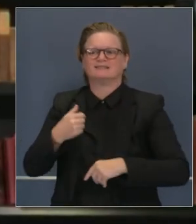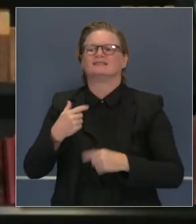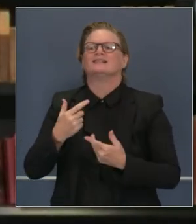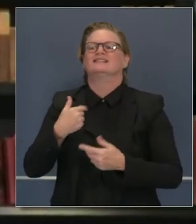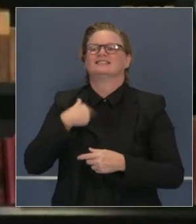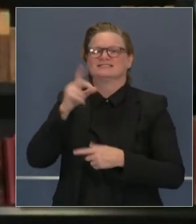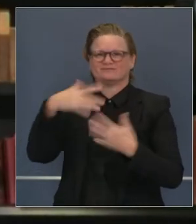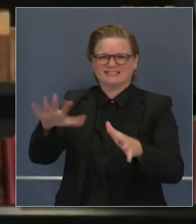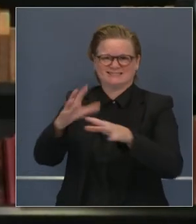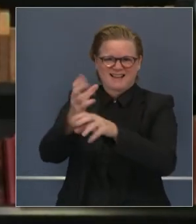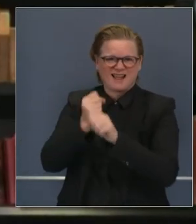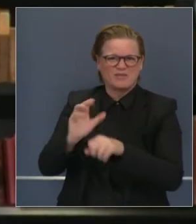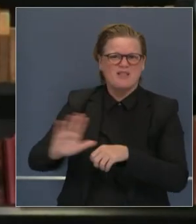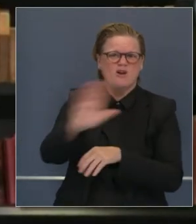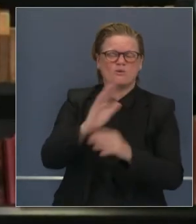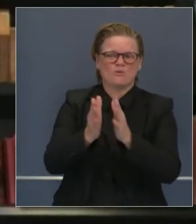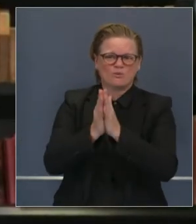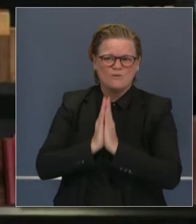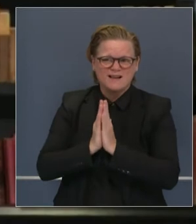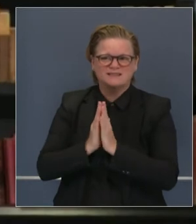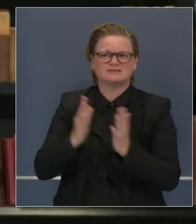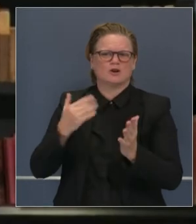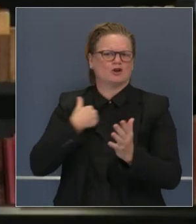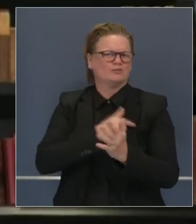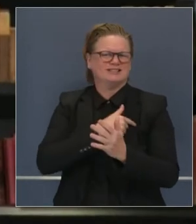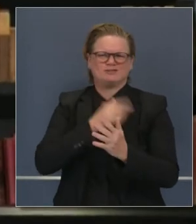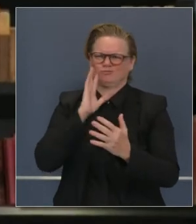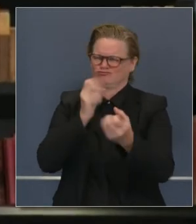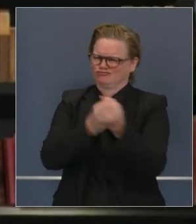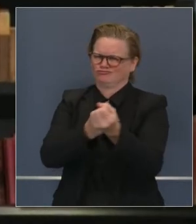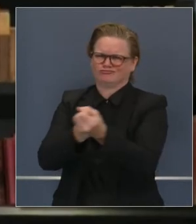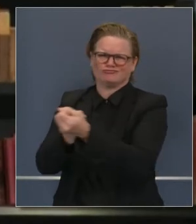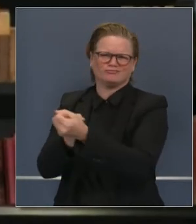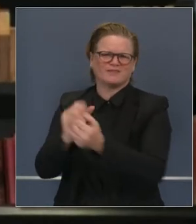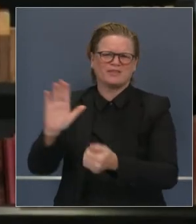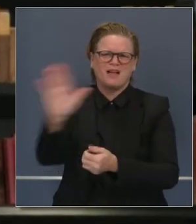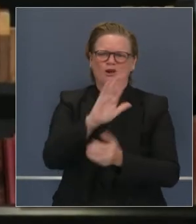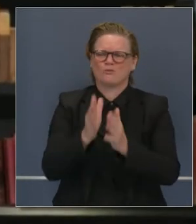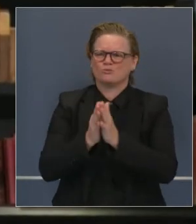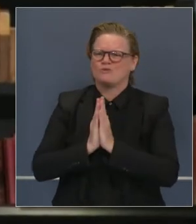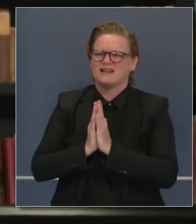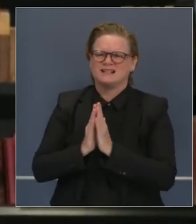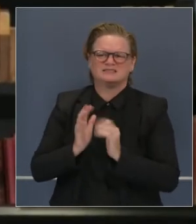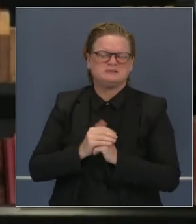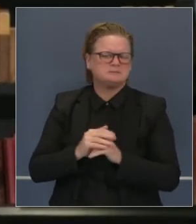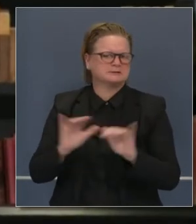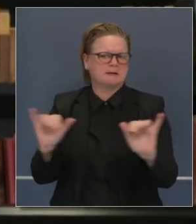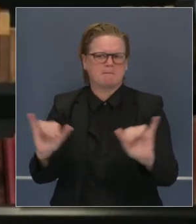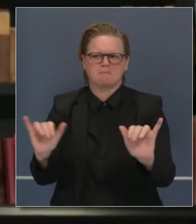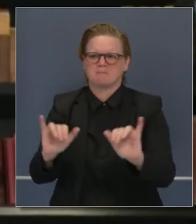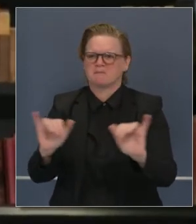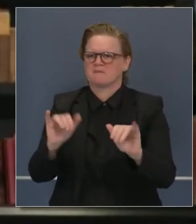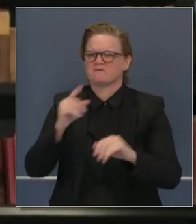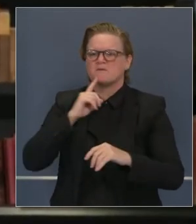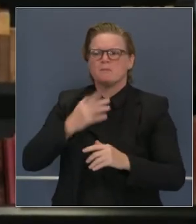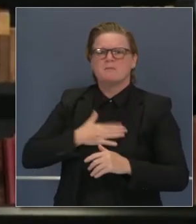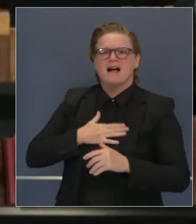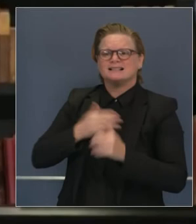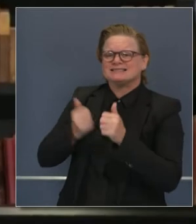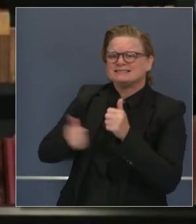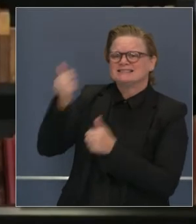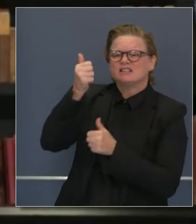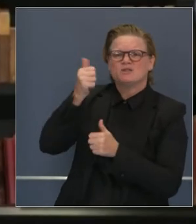confort adicional a la fuerza laboral crítica. Y también los otros apoyos críticos que habíamos avanzado a través de orden